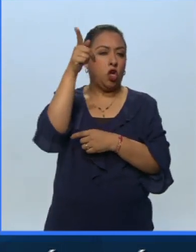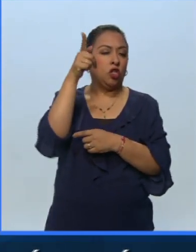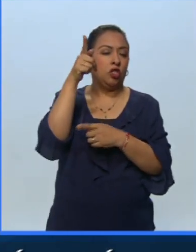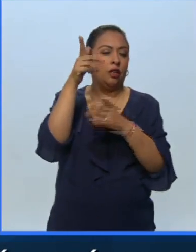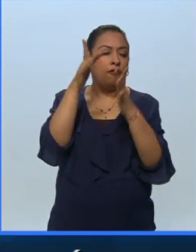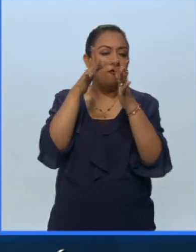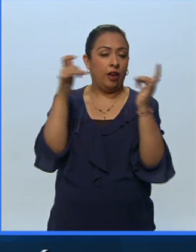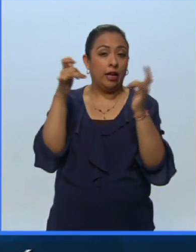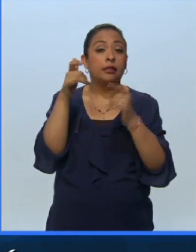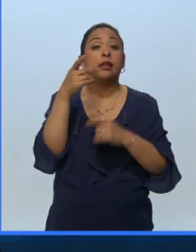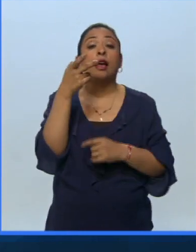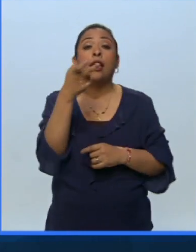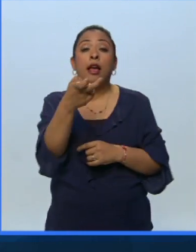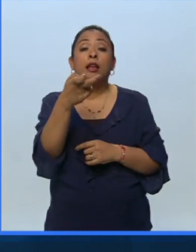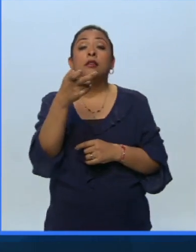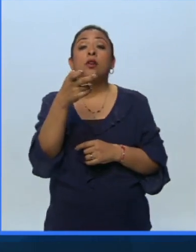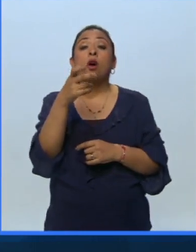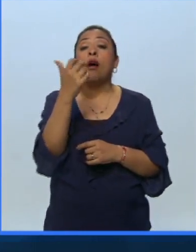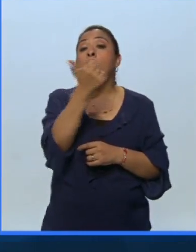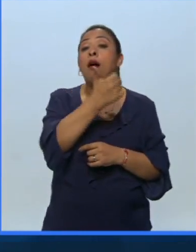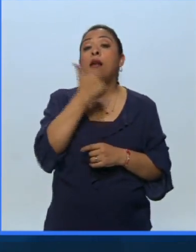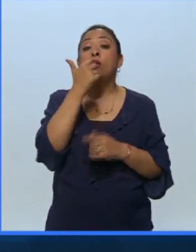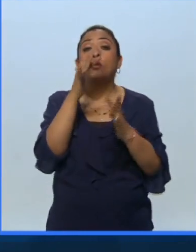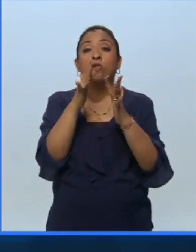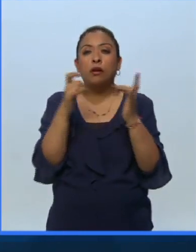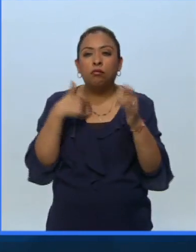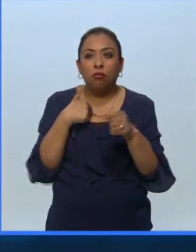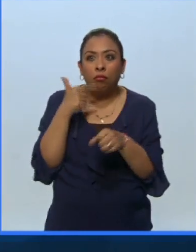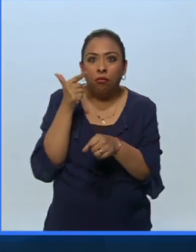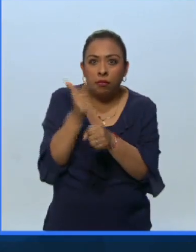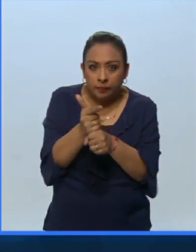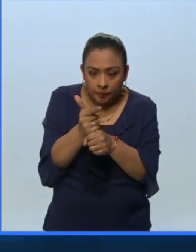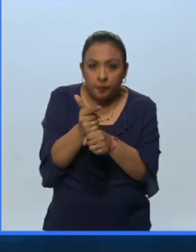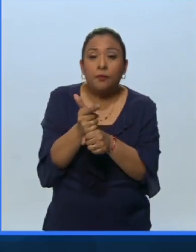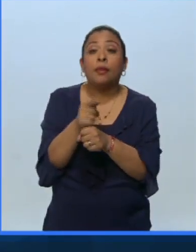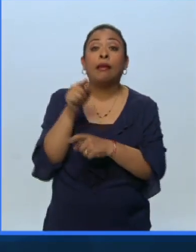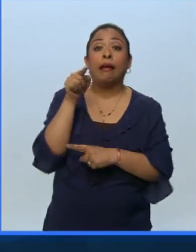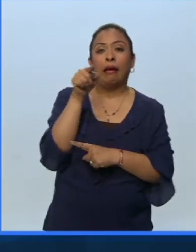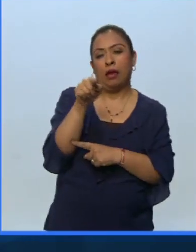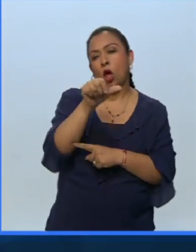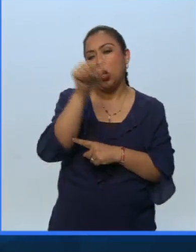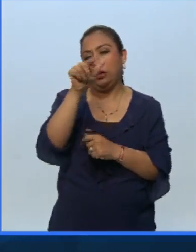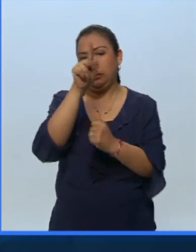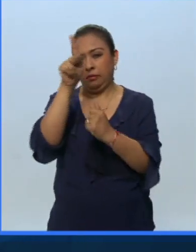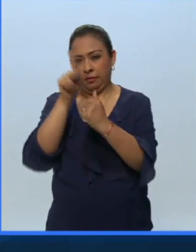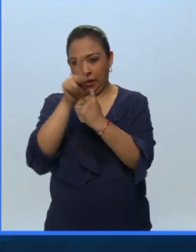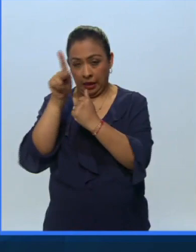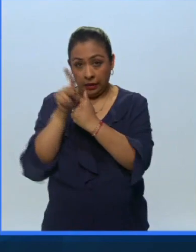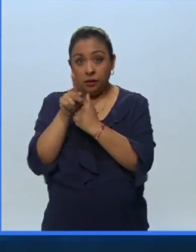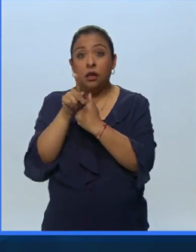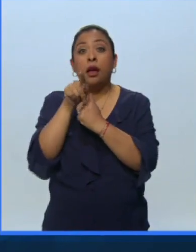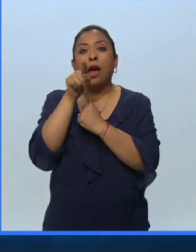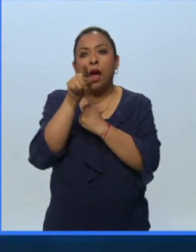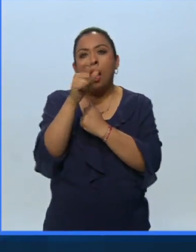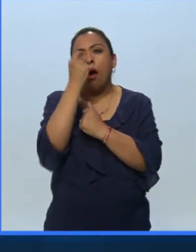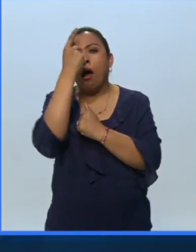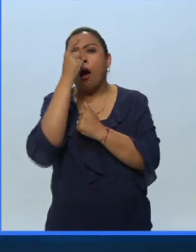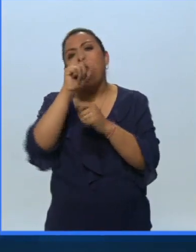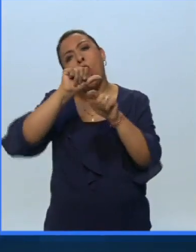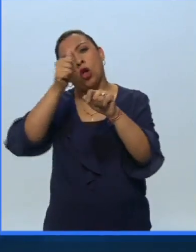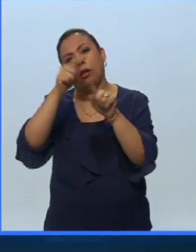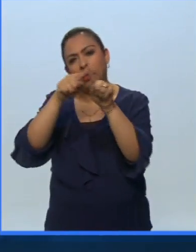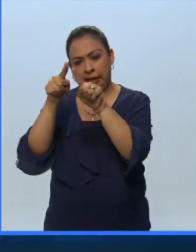Es así que los alumnos descubren las fábulas, en otros países, por otros ateres. Y esas